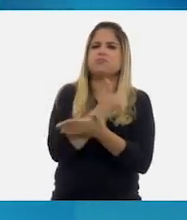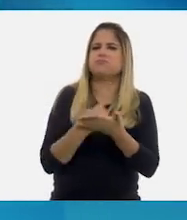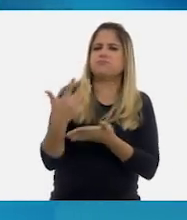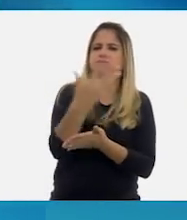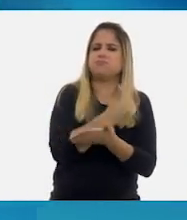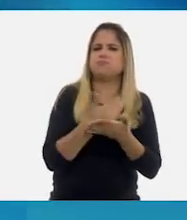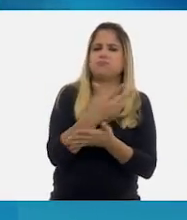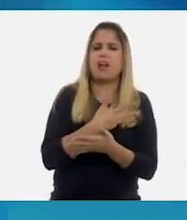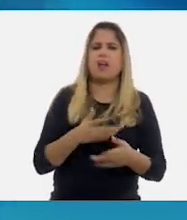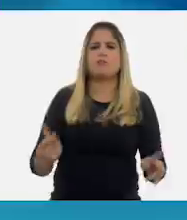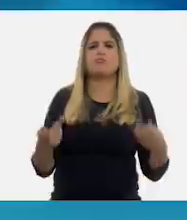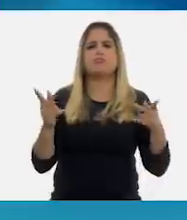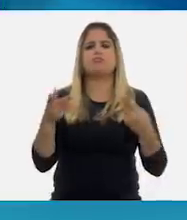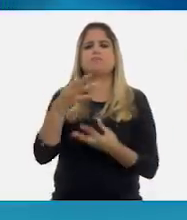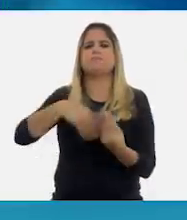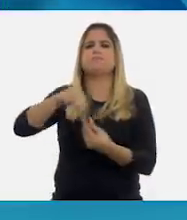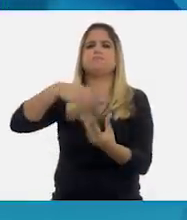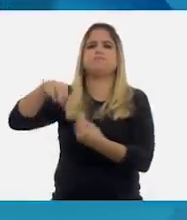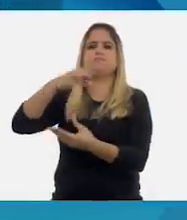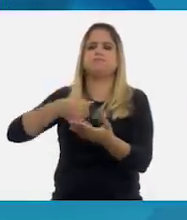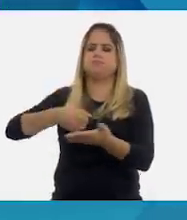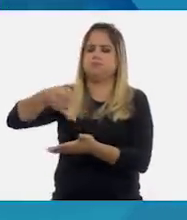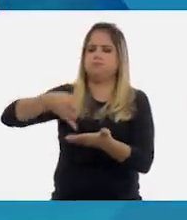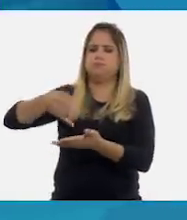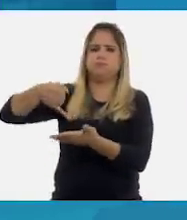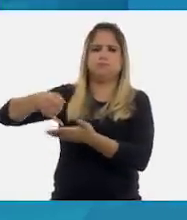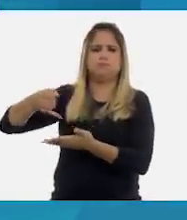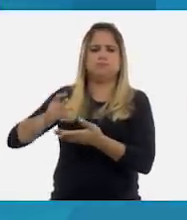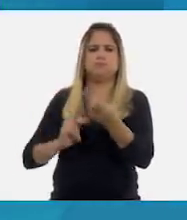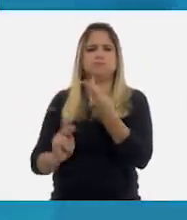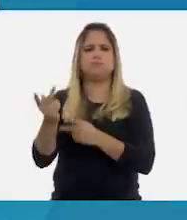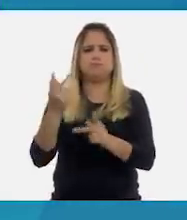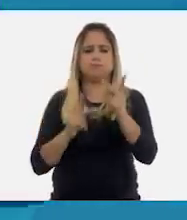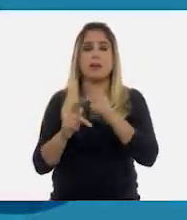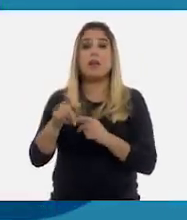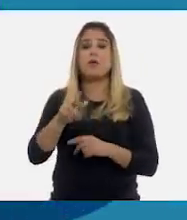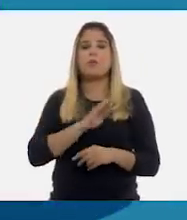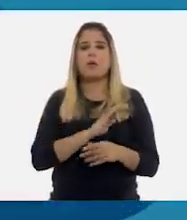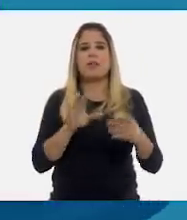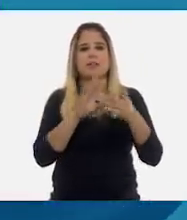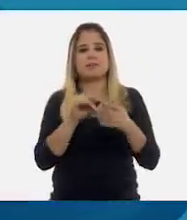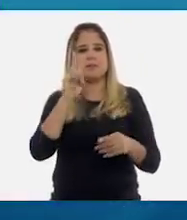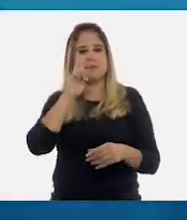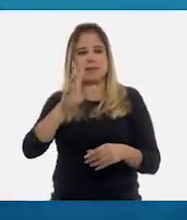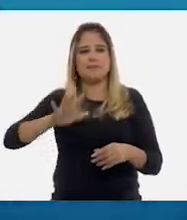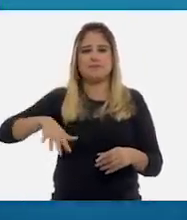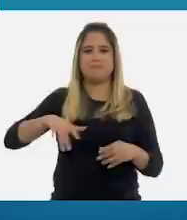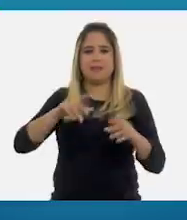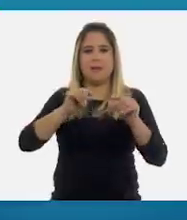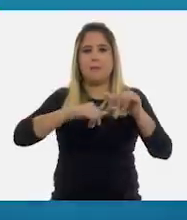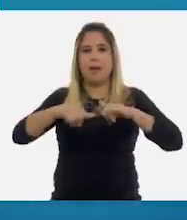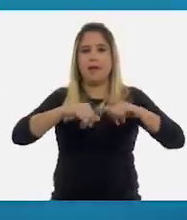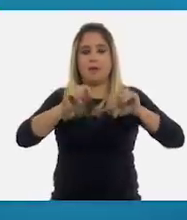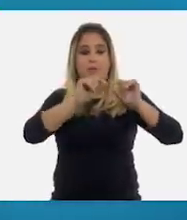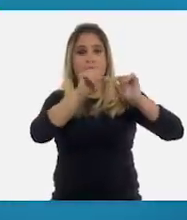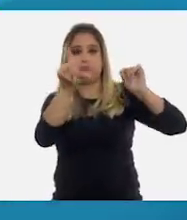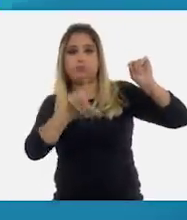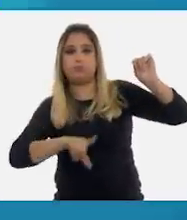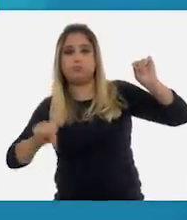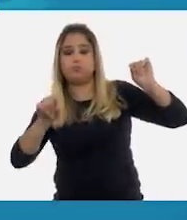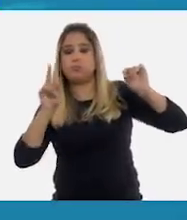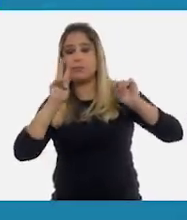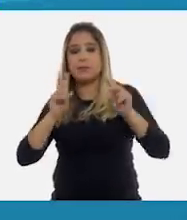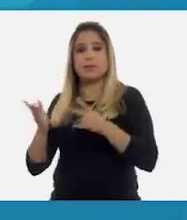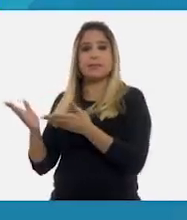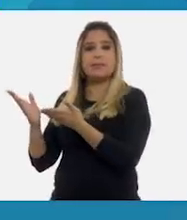generan sus productos agrícolas. Ello puede ser un indicador, como se observa en nuestro siguiente mapa, para saber dónde